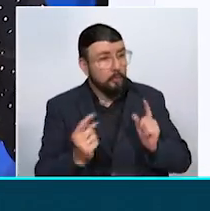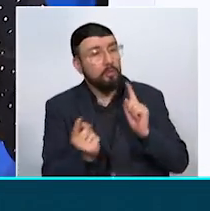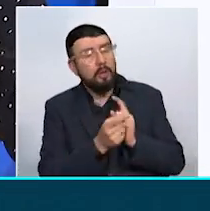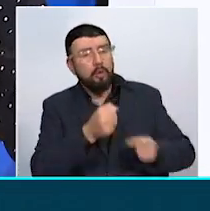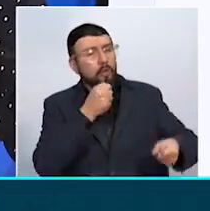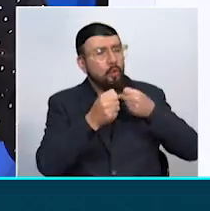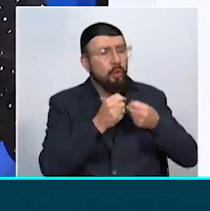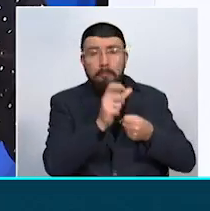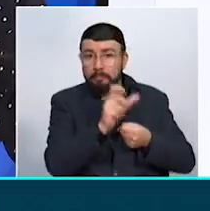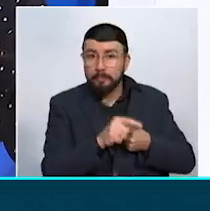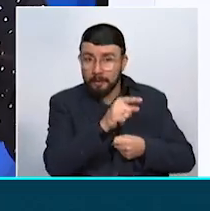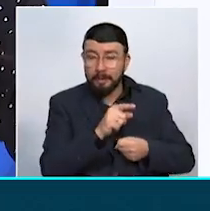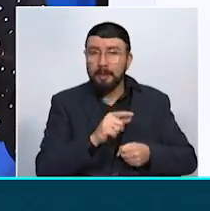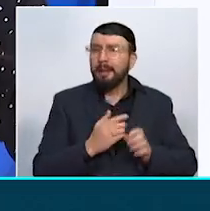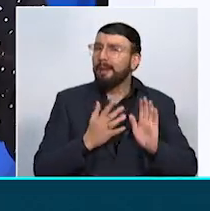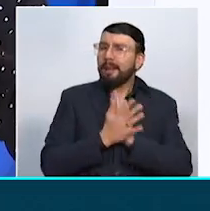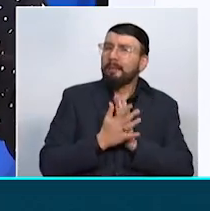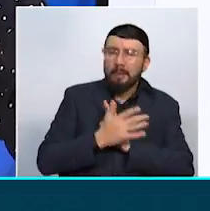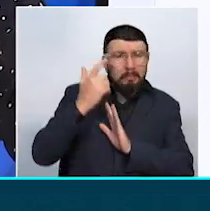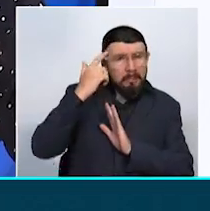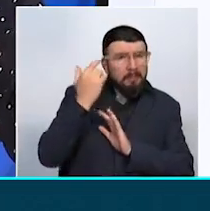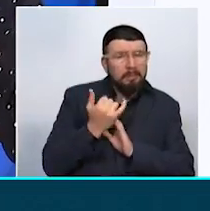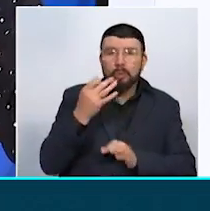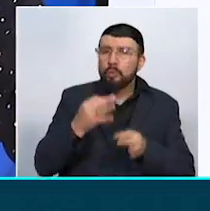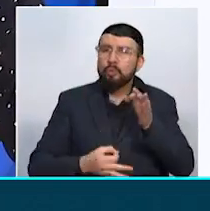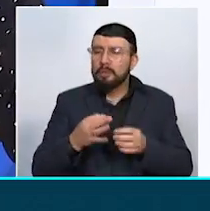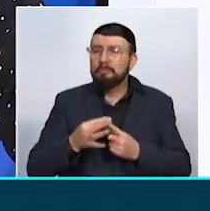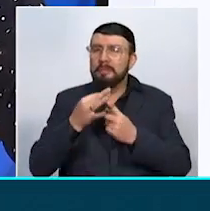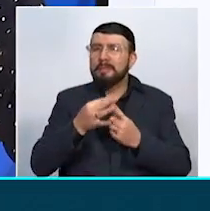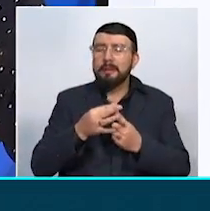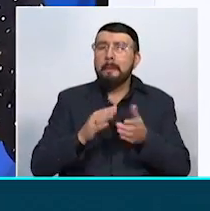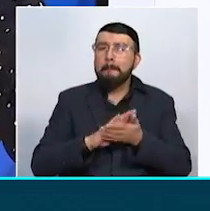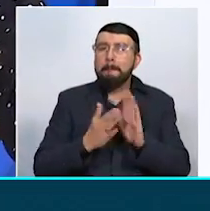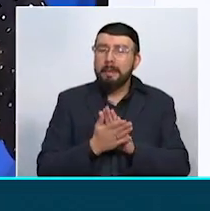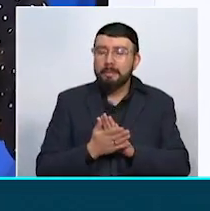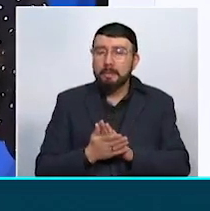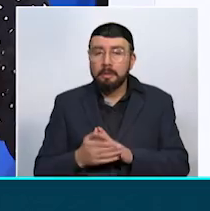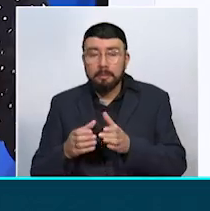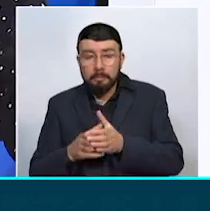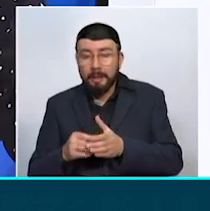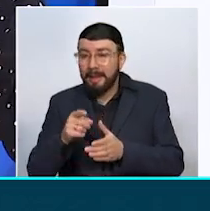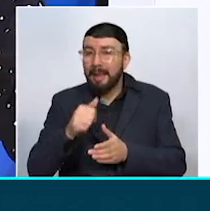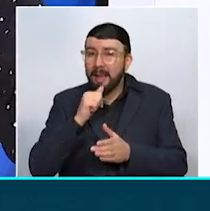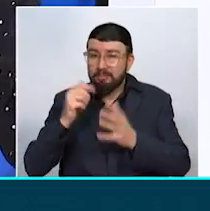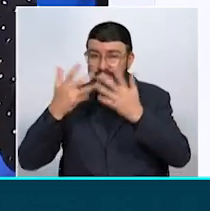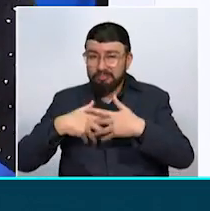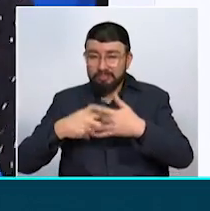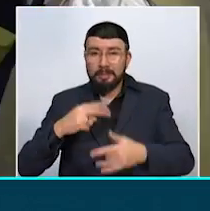exmandatario puntualizó algunos conceptos sobre la justicia especial para la paz, Hidroituango y la situación con Venezuela.